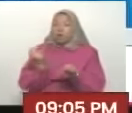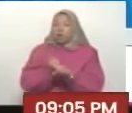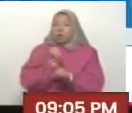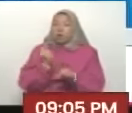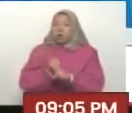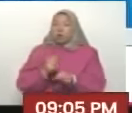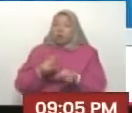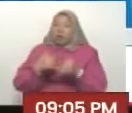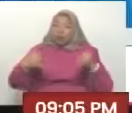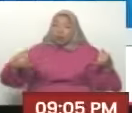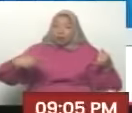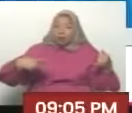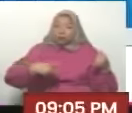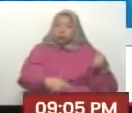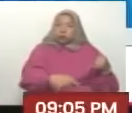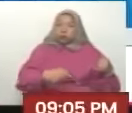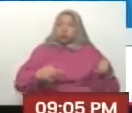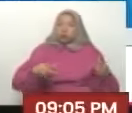inaugurar pronto.